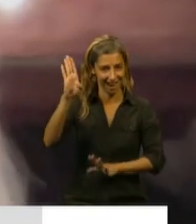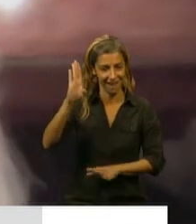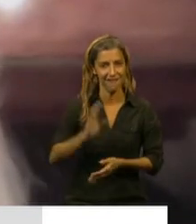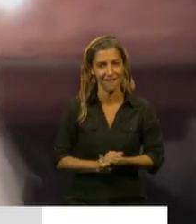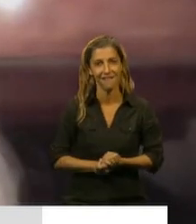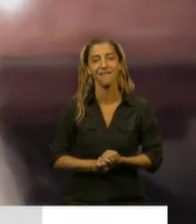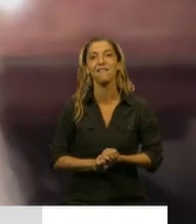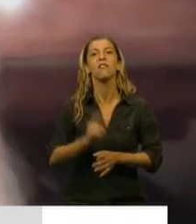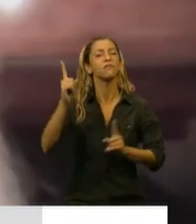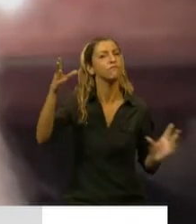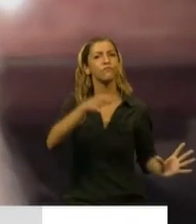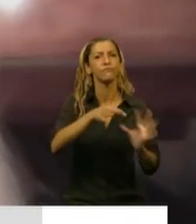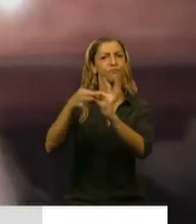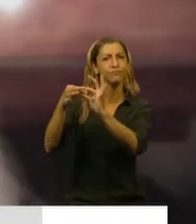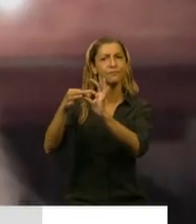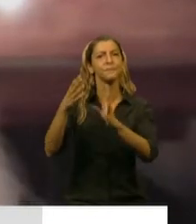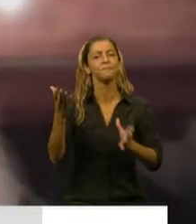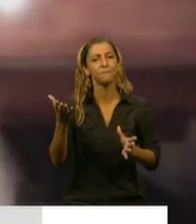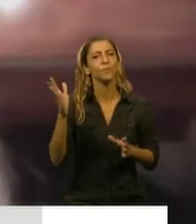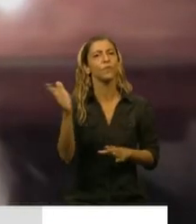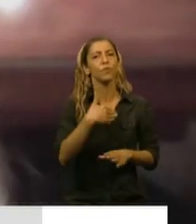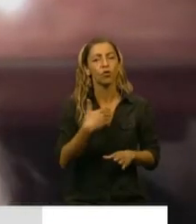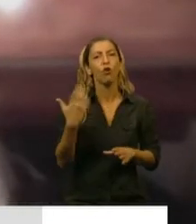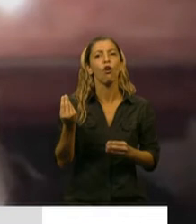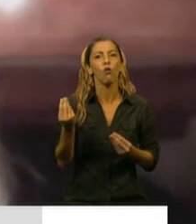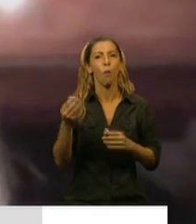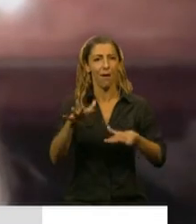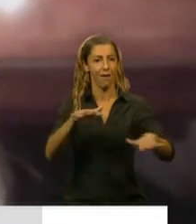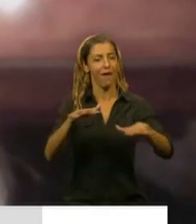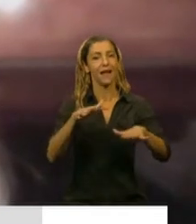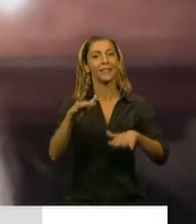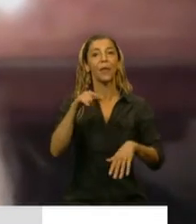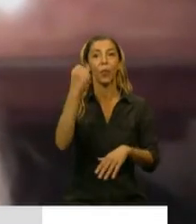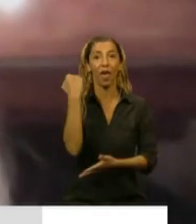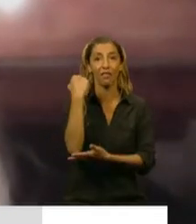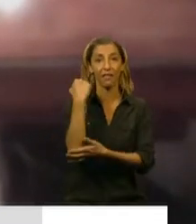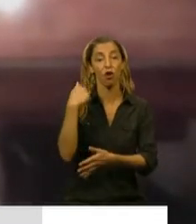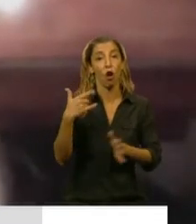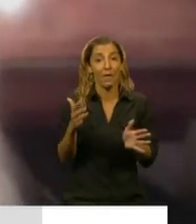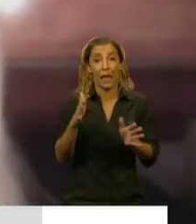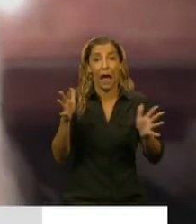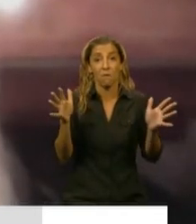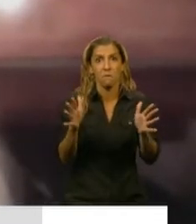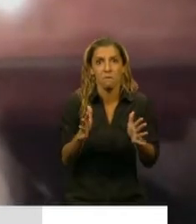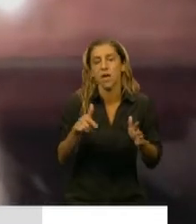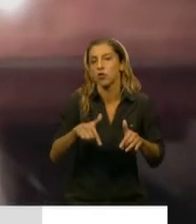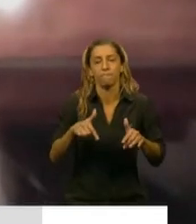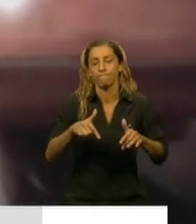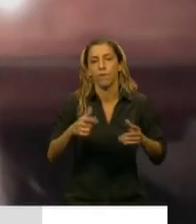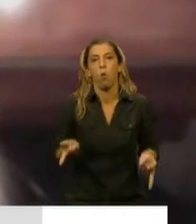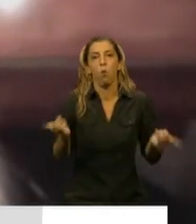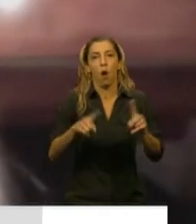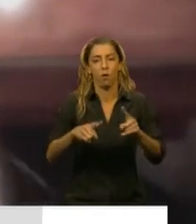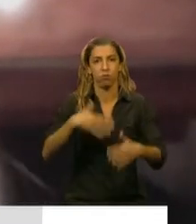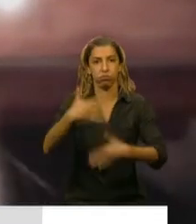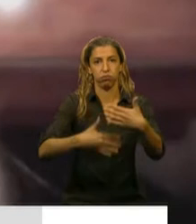Todo en contexto de reducción de actividad económica, como efecto del aislamiento social por la pandemia,